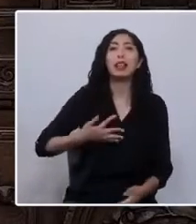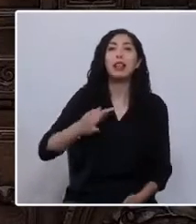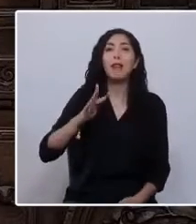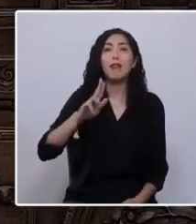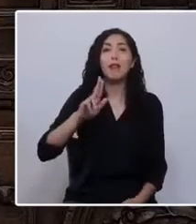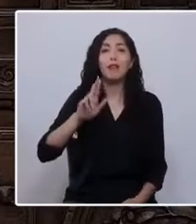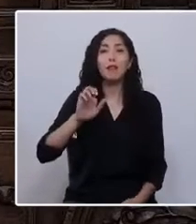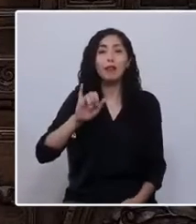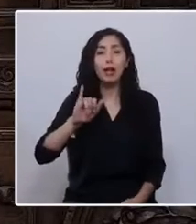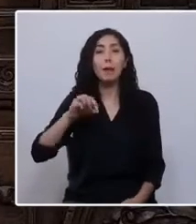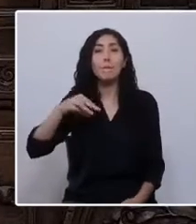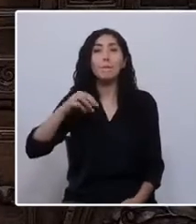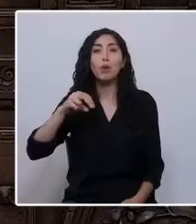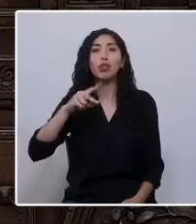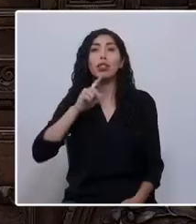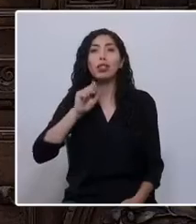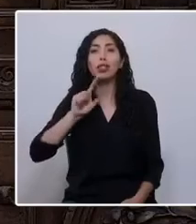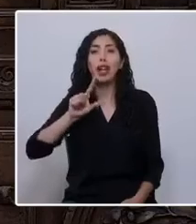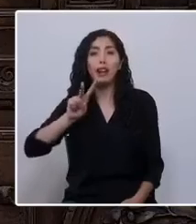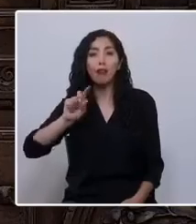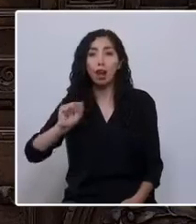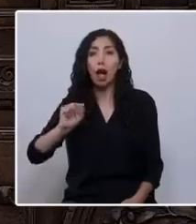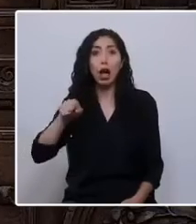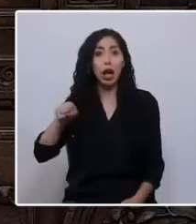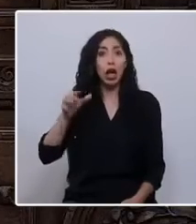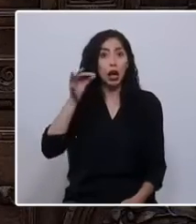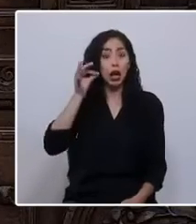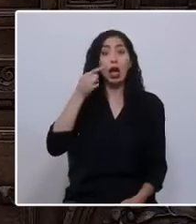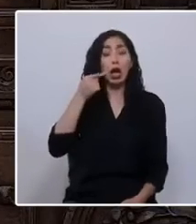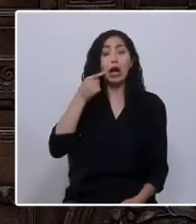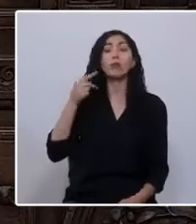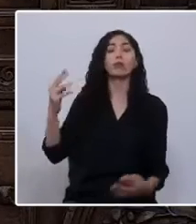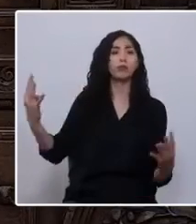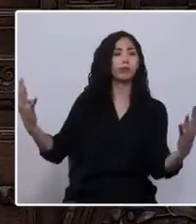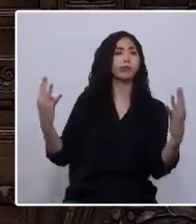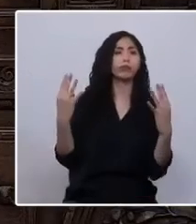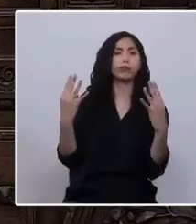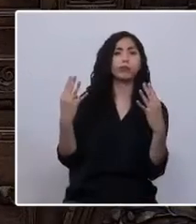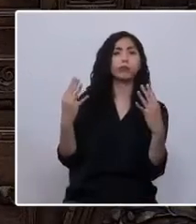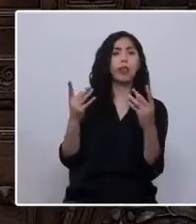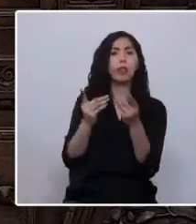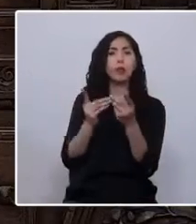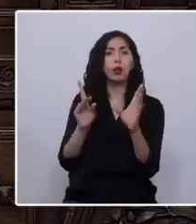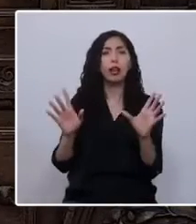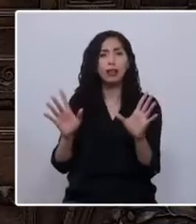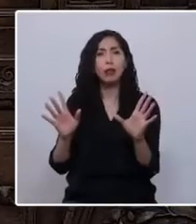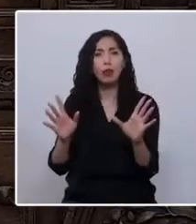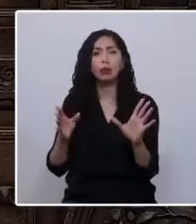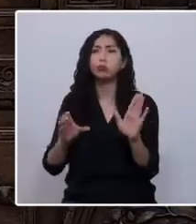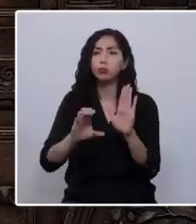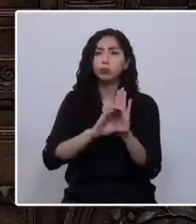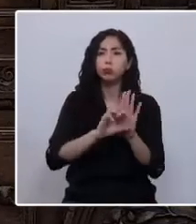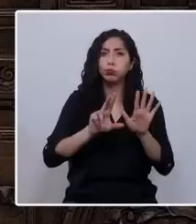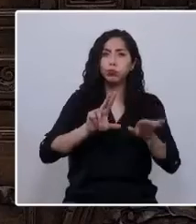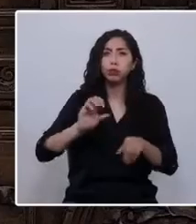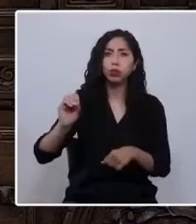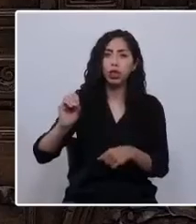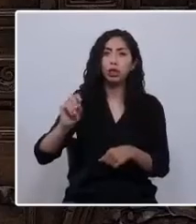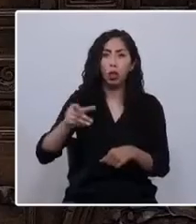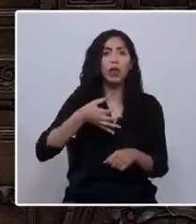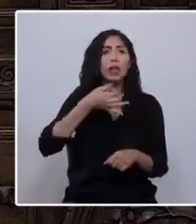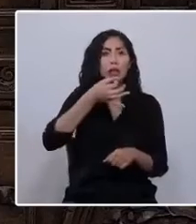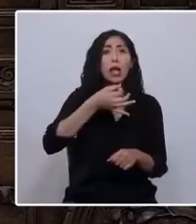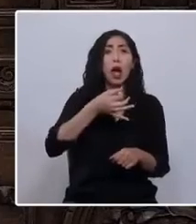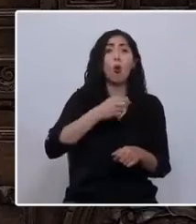Frei había reunido a los demócratas para oponerse heroicamente a la Constitución del 80 y planteaba un gobierno de